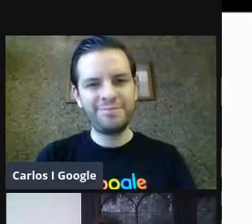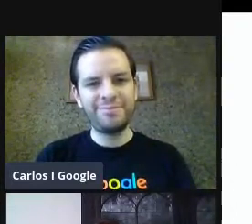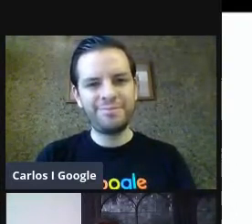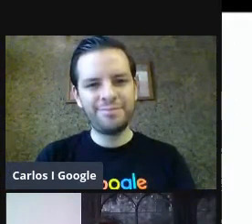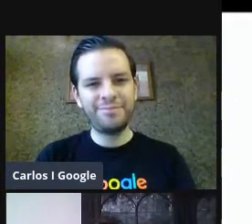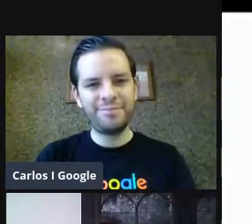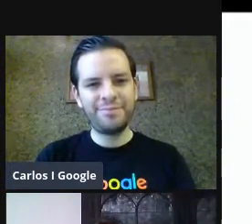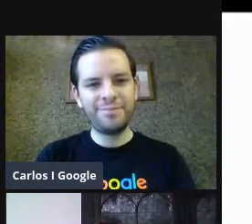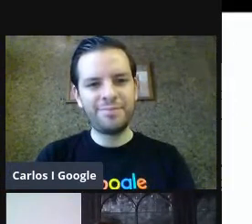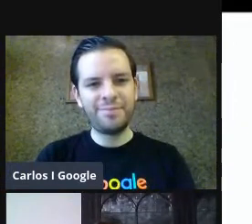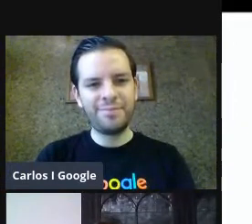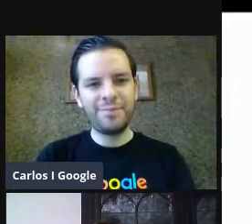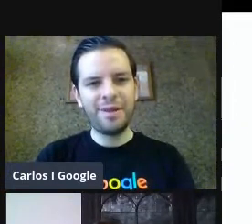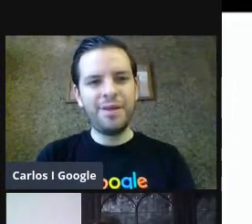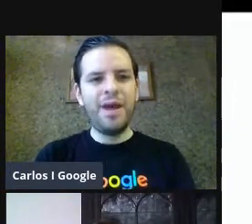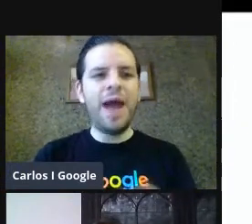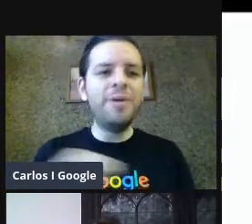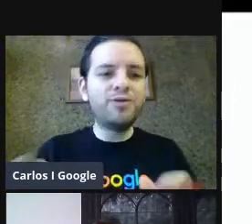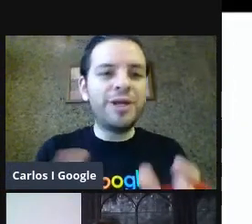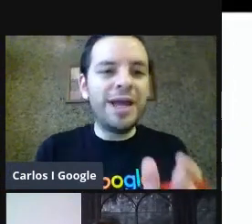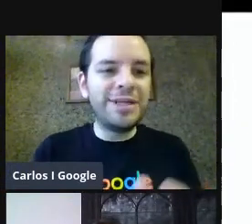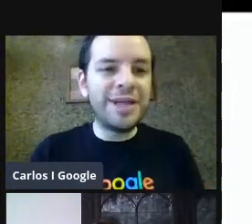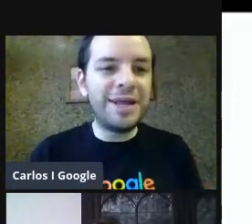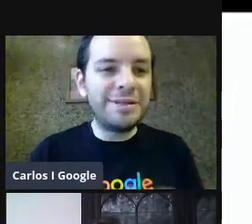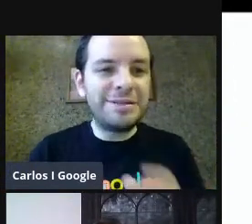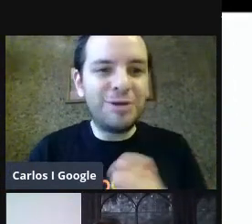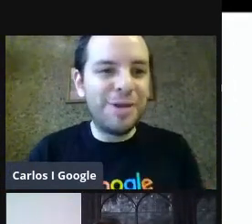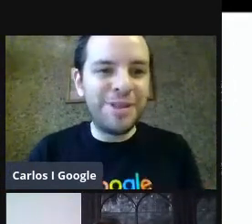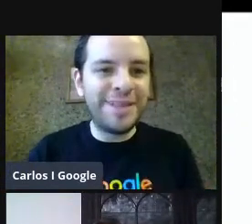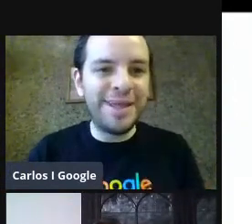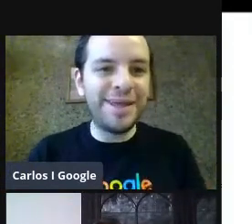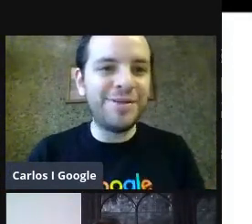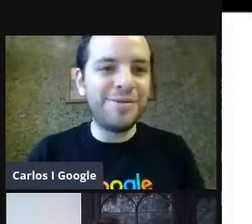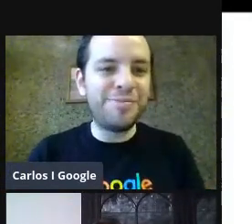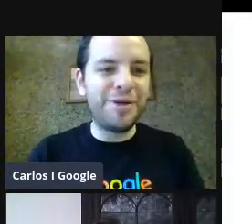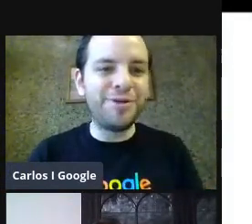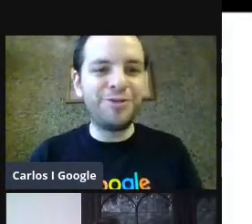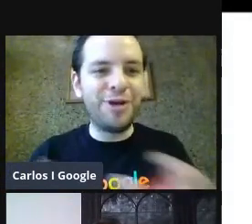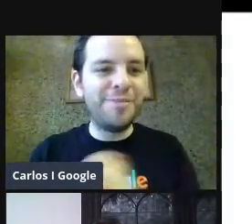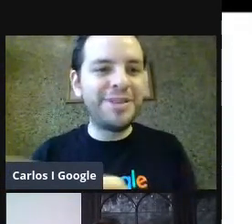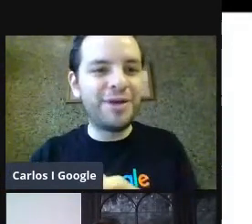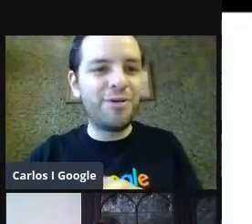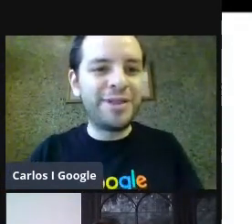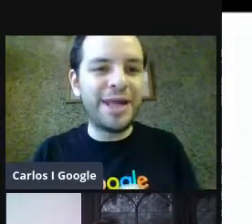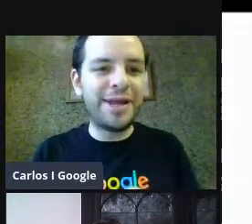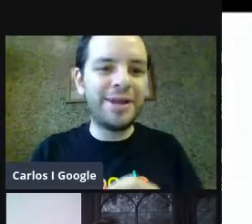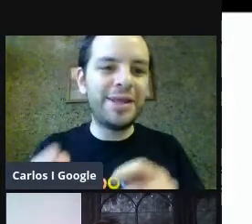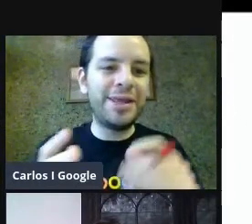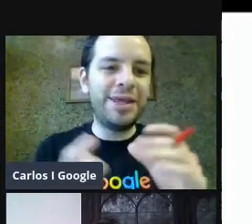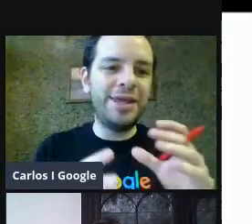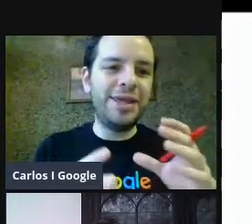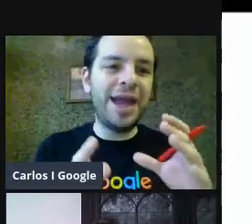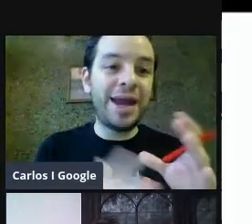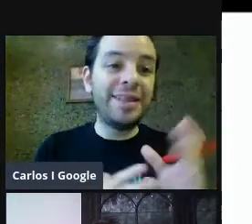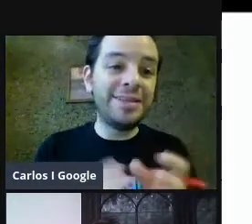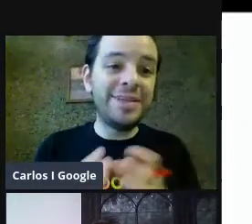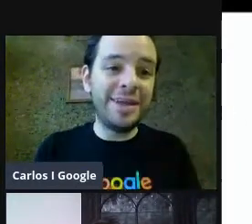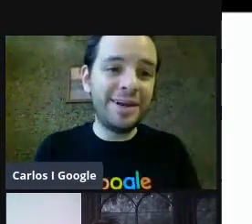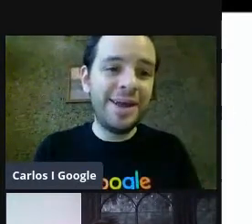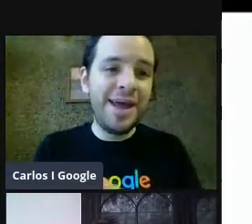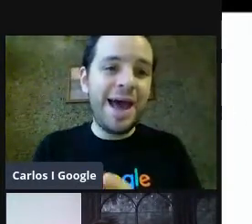una de las preguntas que nuestros alumnos están contestando? Ahí me gustaría, Isra. Entonces, ¿qué característica nos van a comentar y